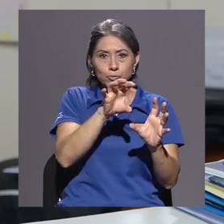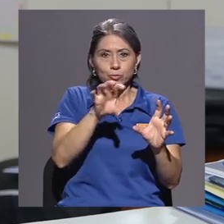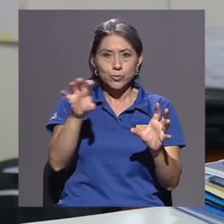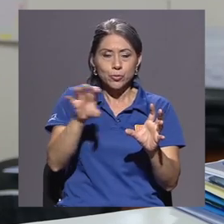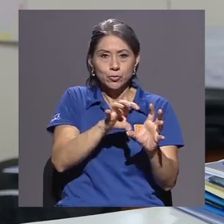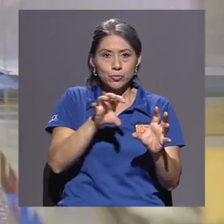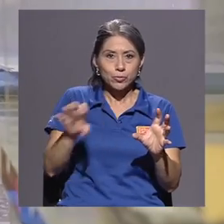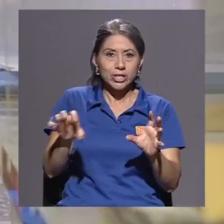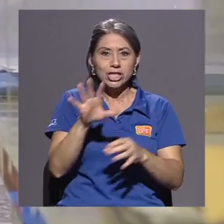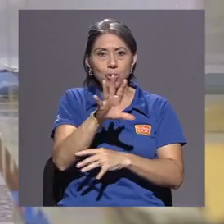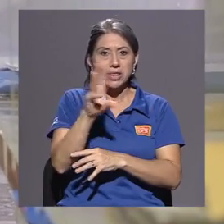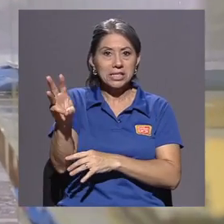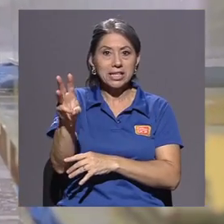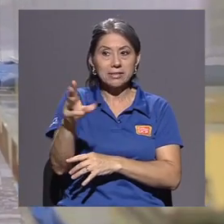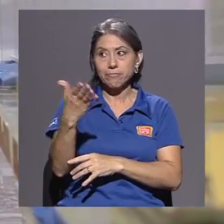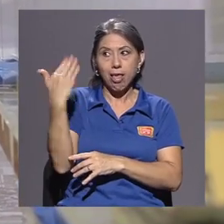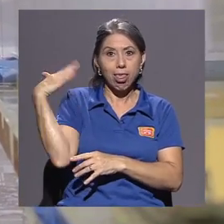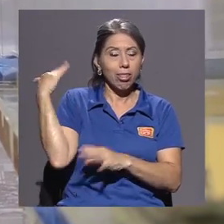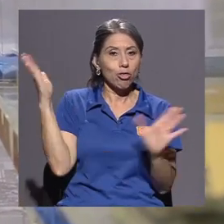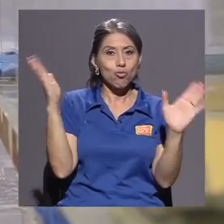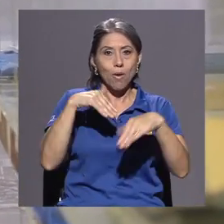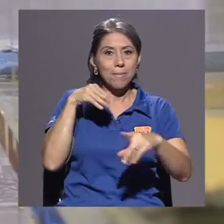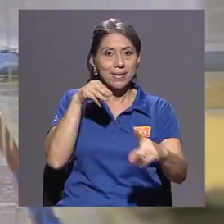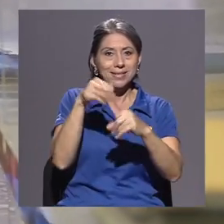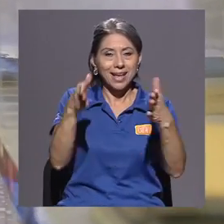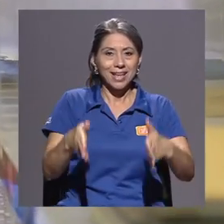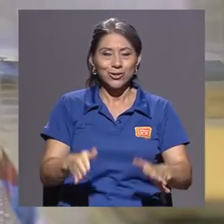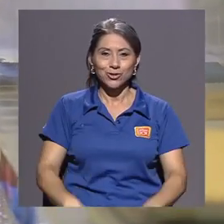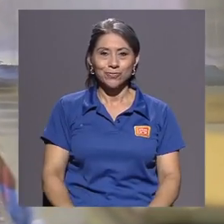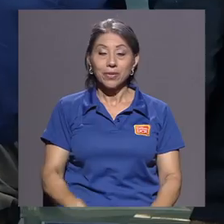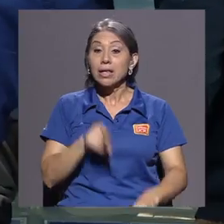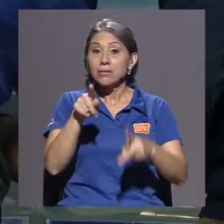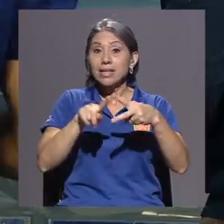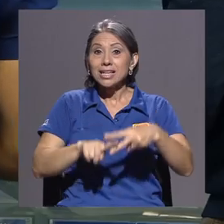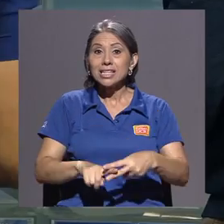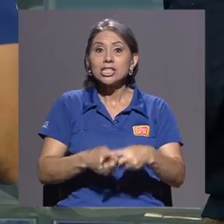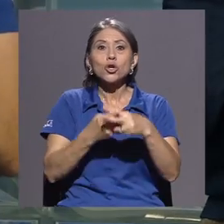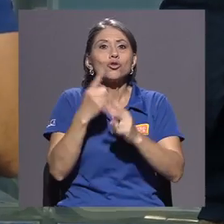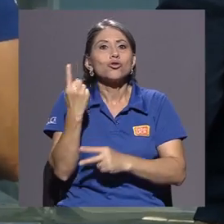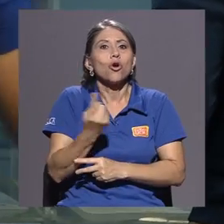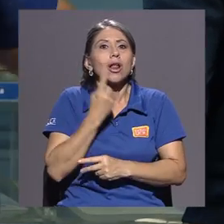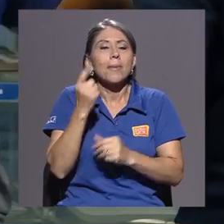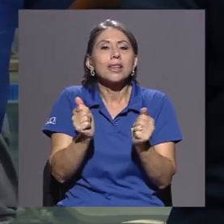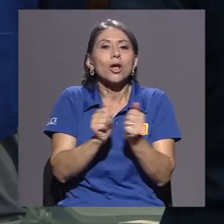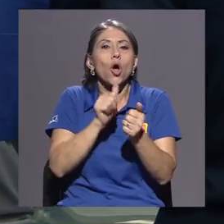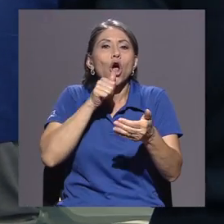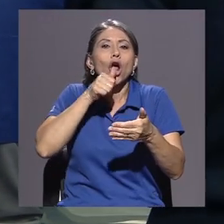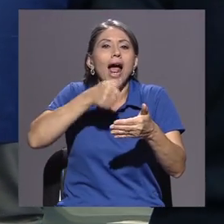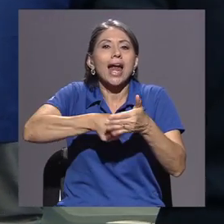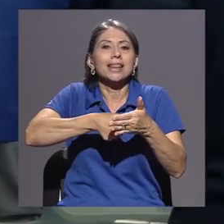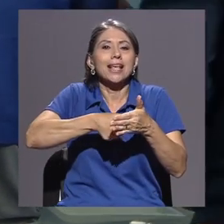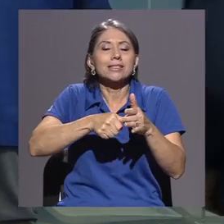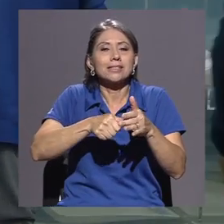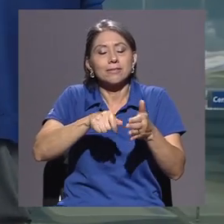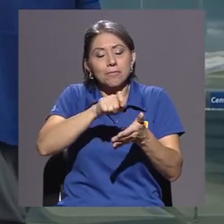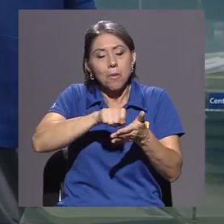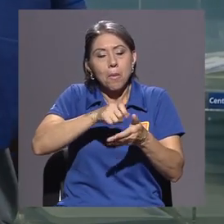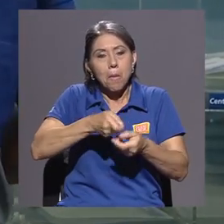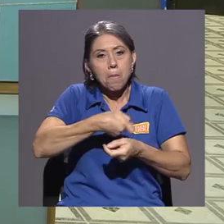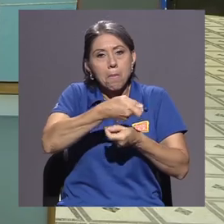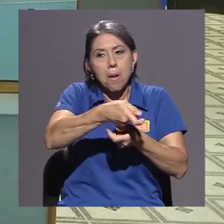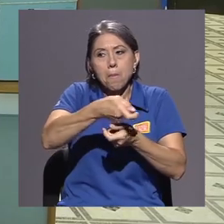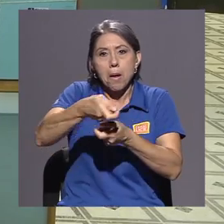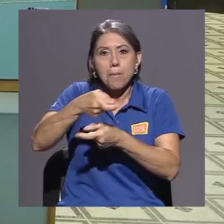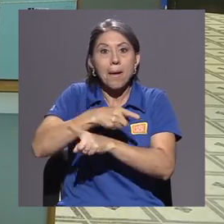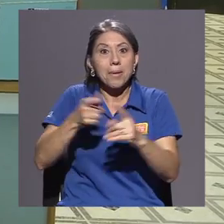a haber mensajeros todavía en ese momento. La sección inició traslegando solamente cartas, pero en la actualidad, con